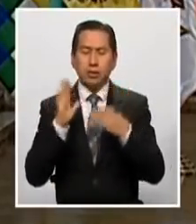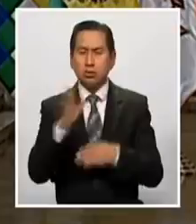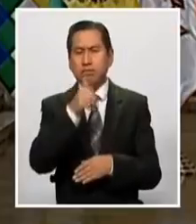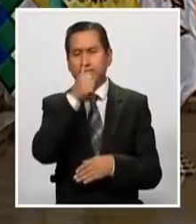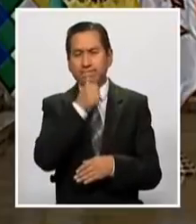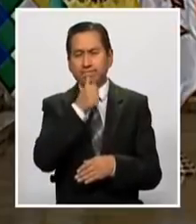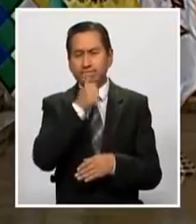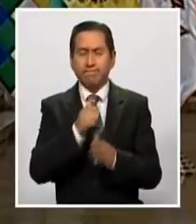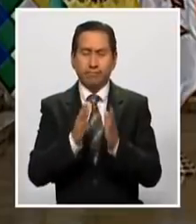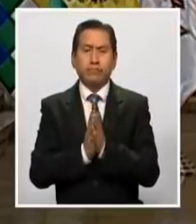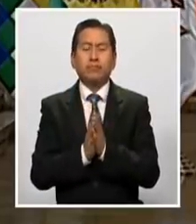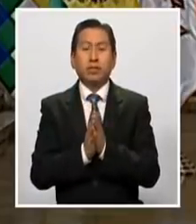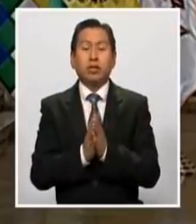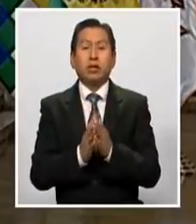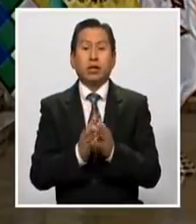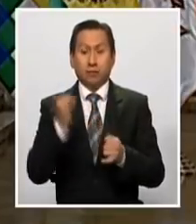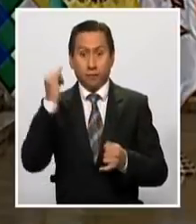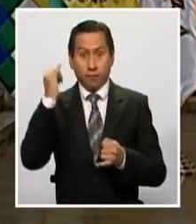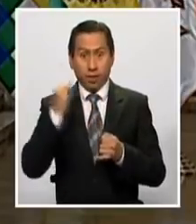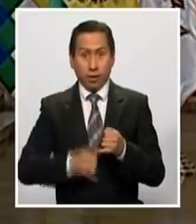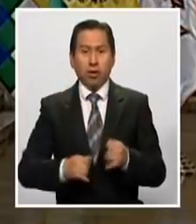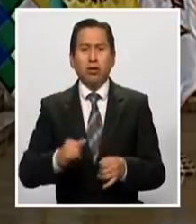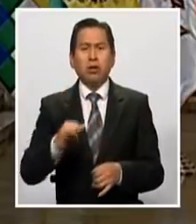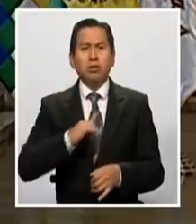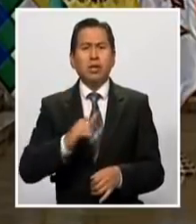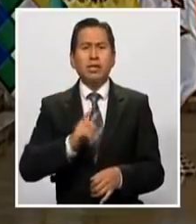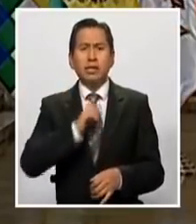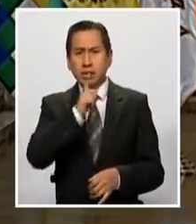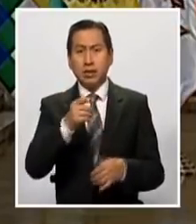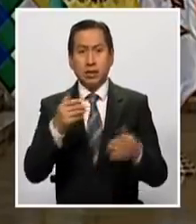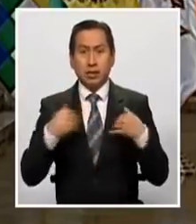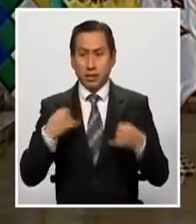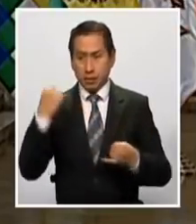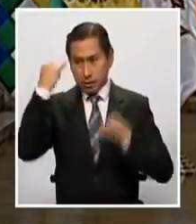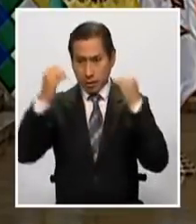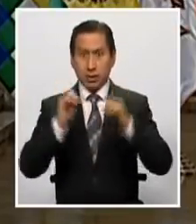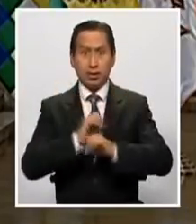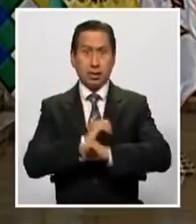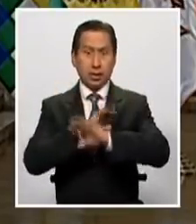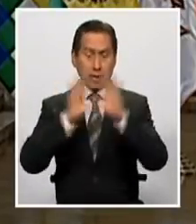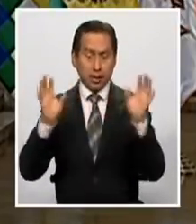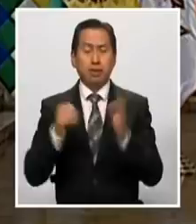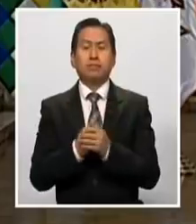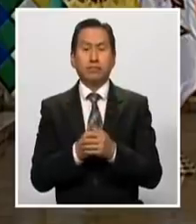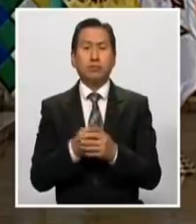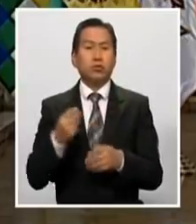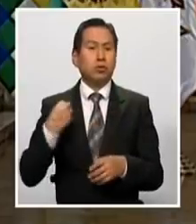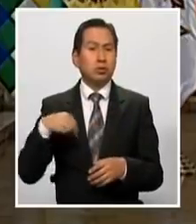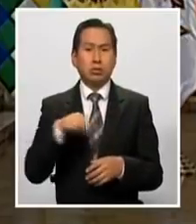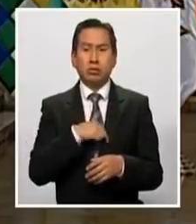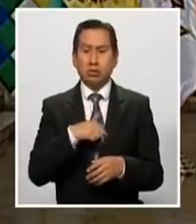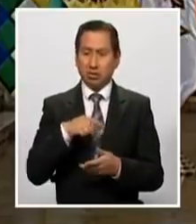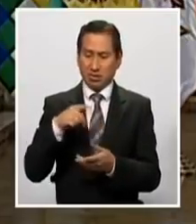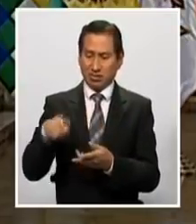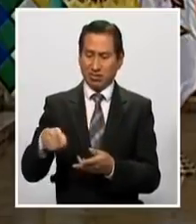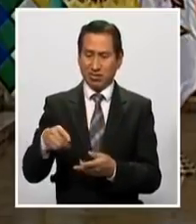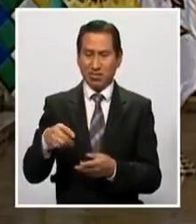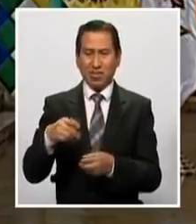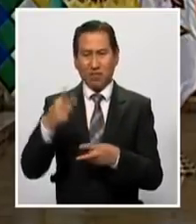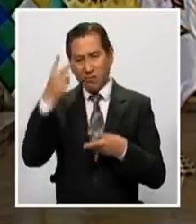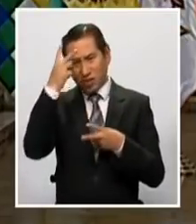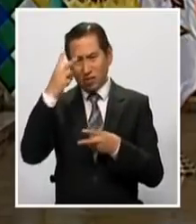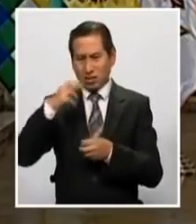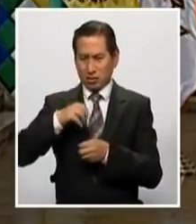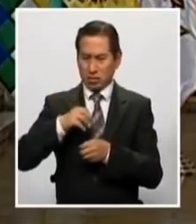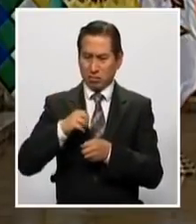Finalmente, quiero asegurarles que tenemos las ideas claras. Vamos a luchar contra el virus y